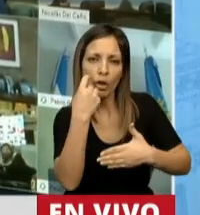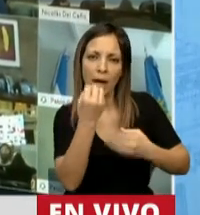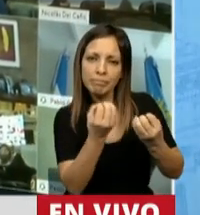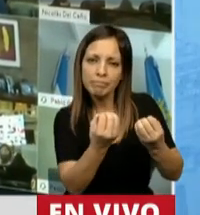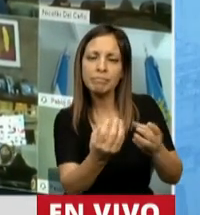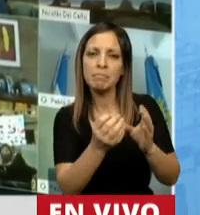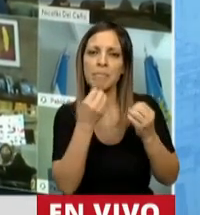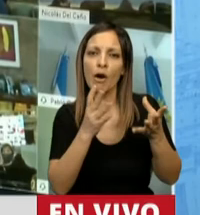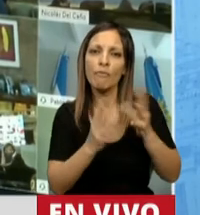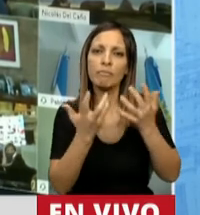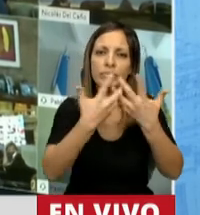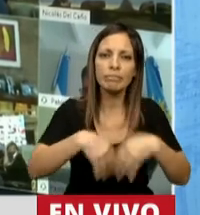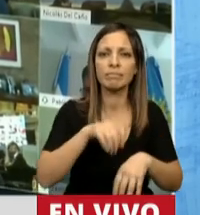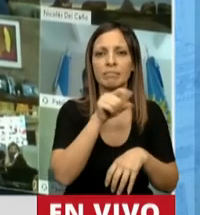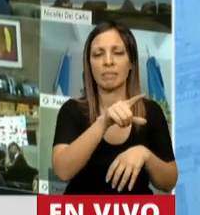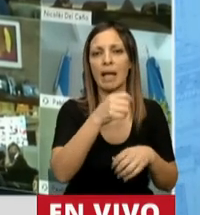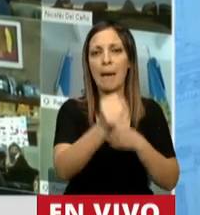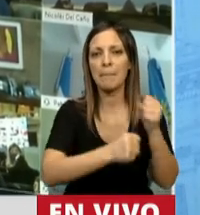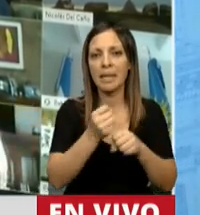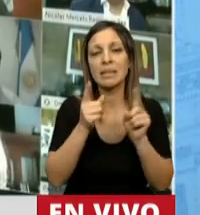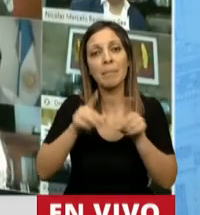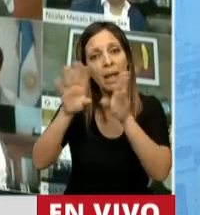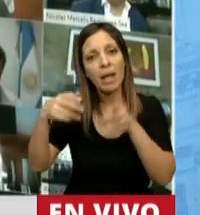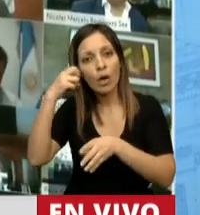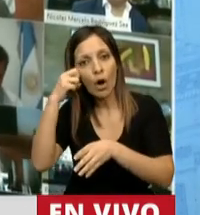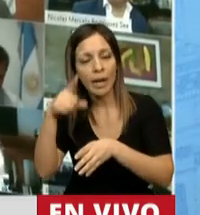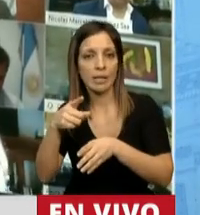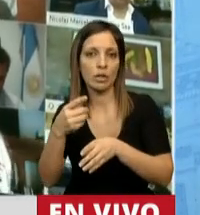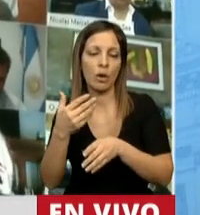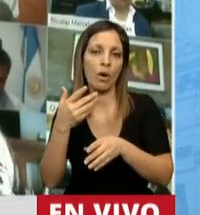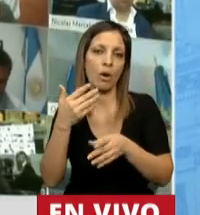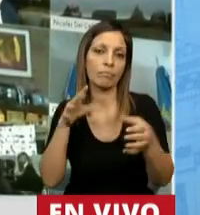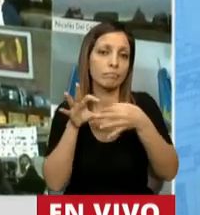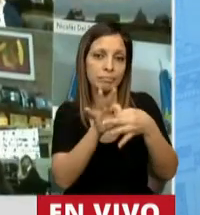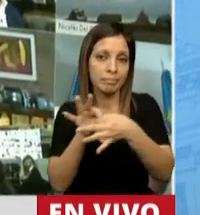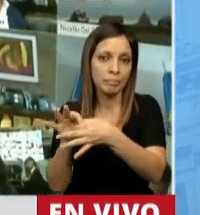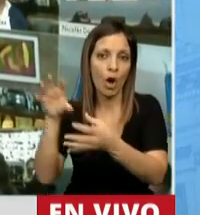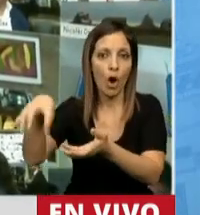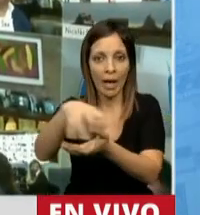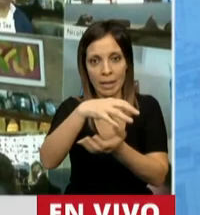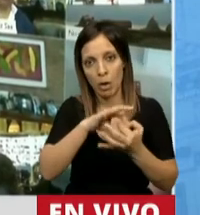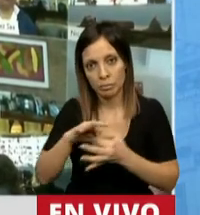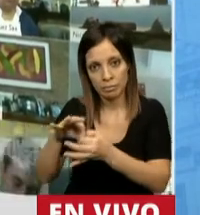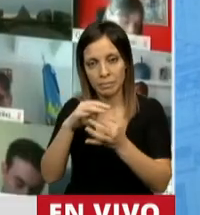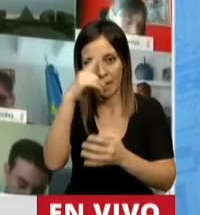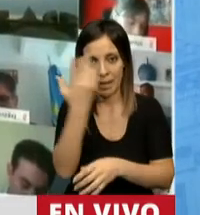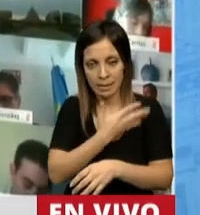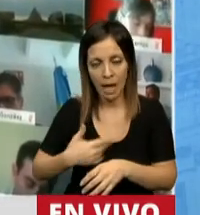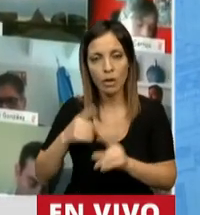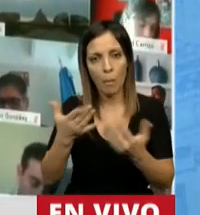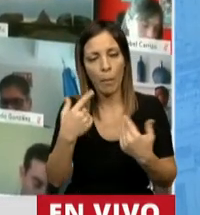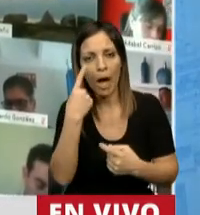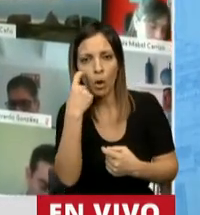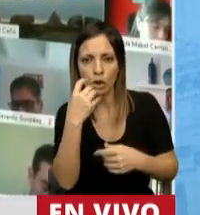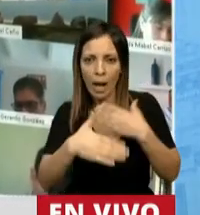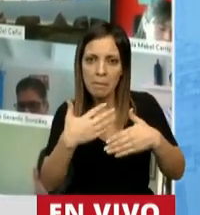funcionamiento y para que el propio Parlamento, a través de los organismos que de él dependen, pueda tener un mejor control